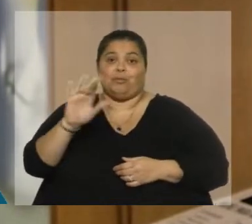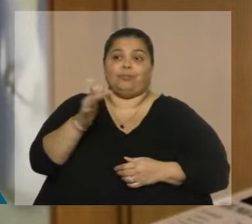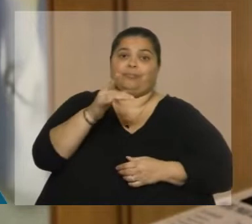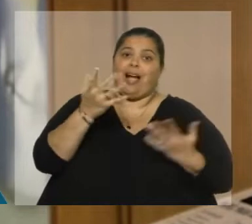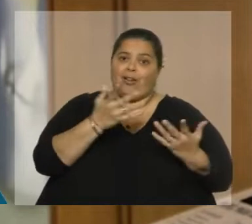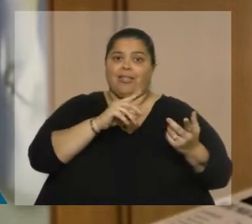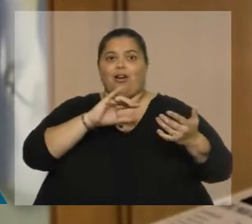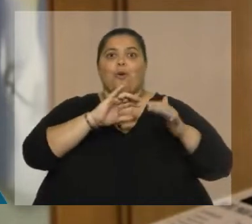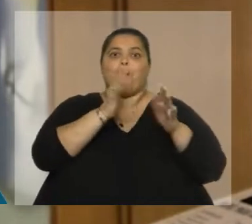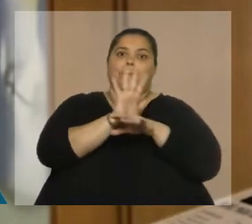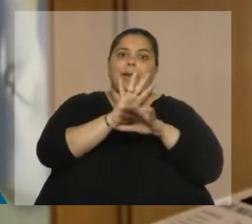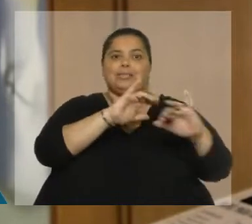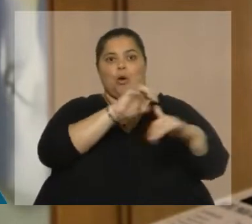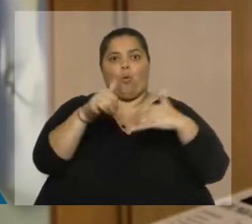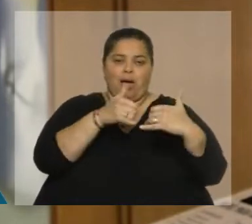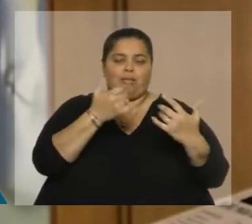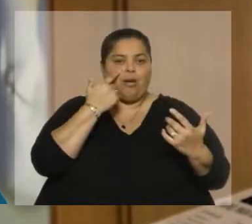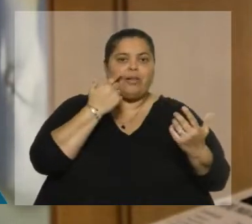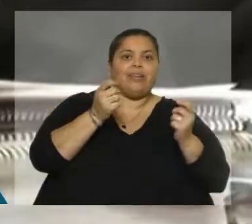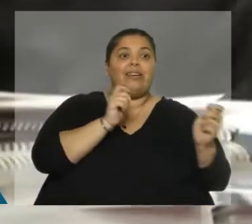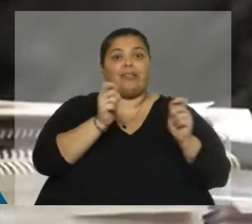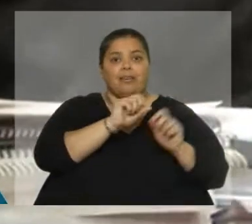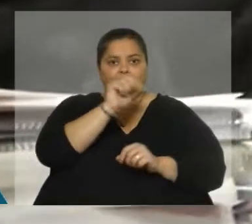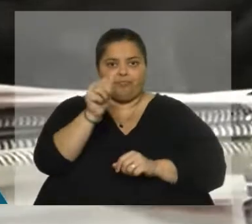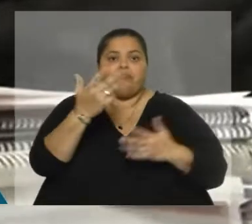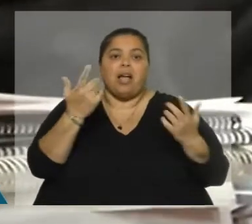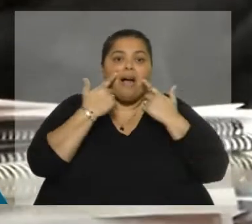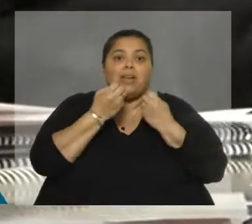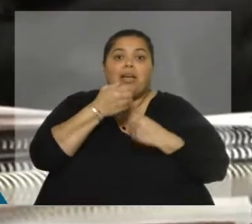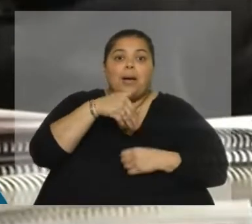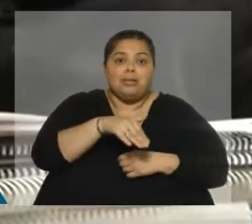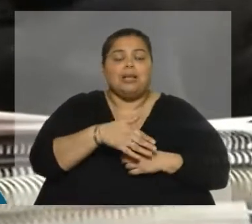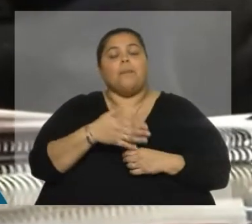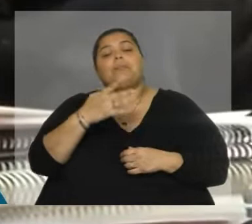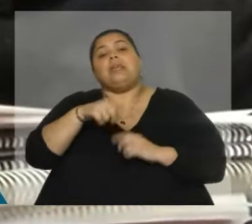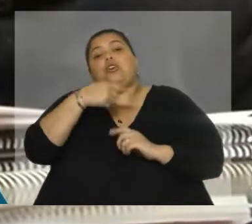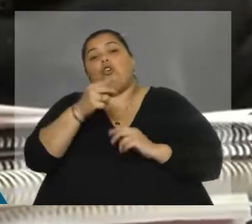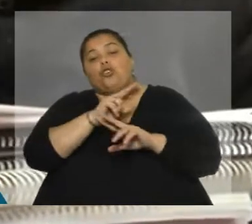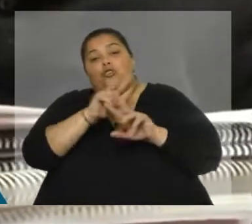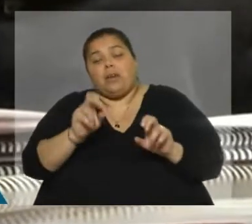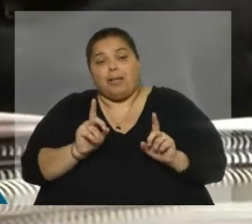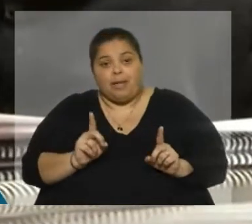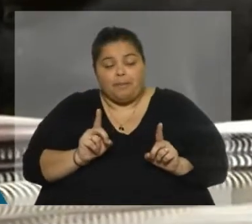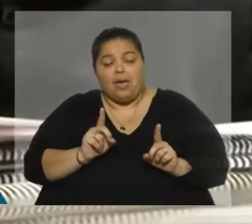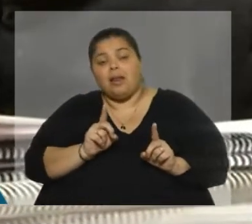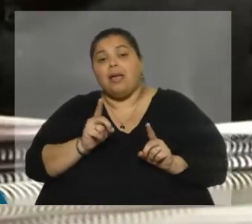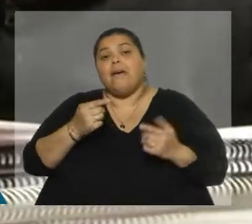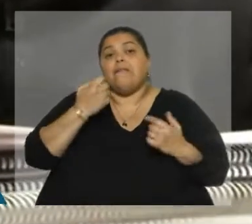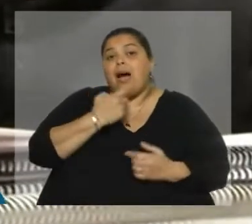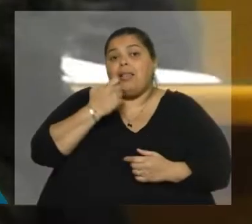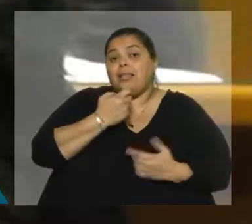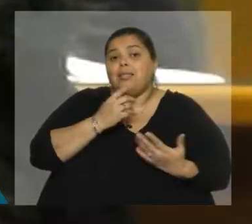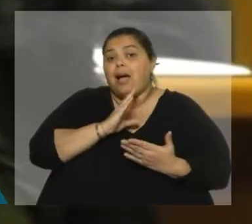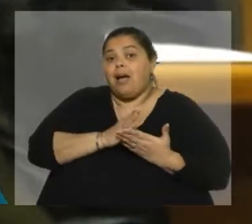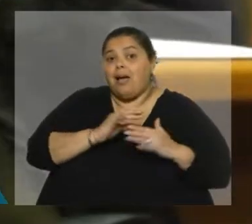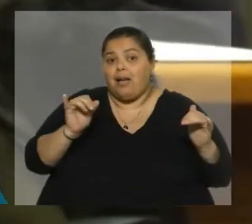retruco, veremos qué pasa con eso, y hay otros temas que todavía están pendientes de definición.